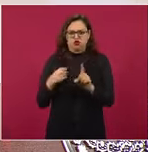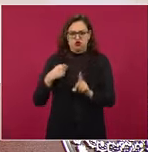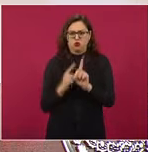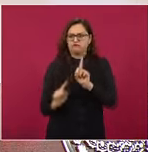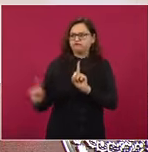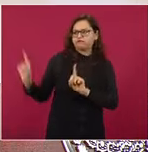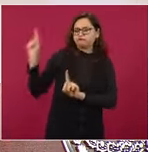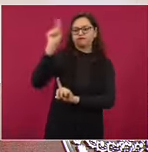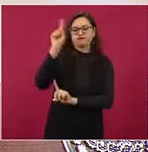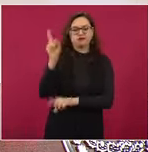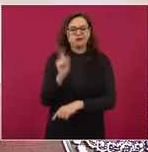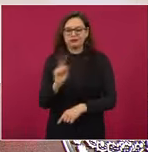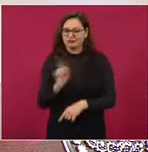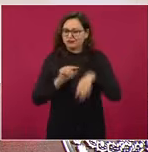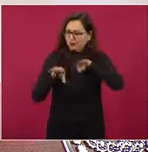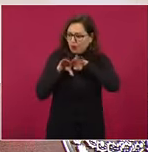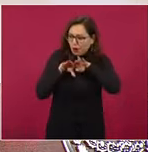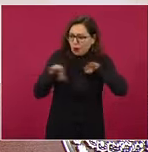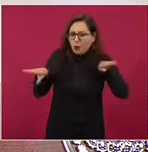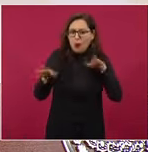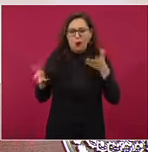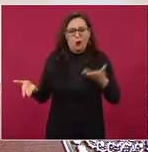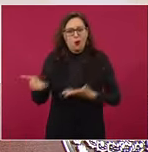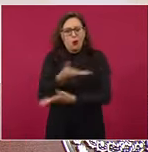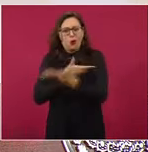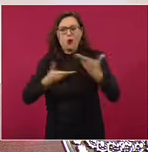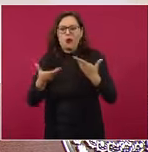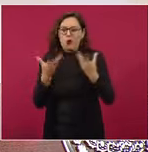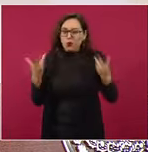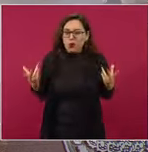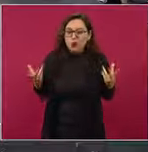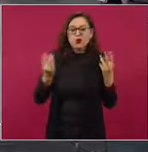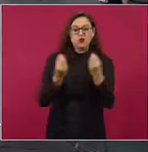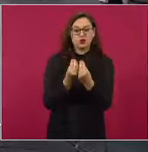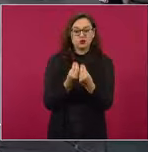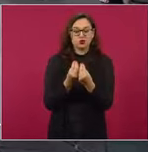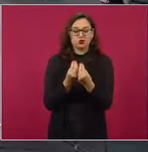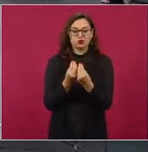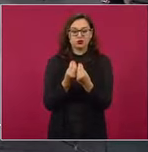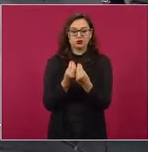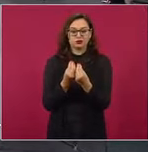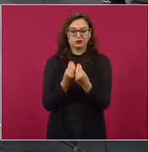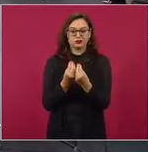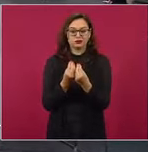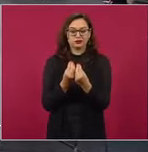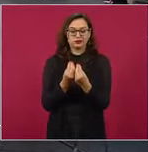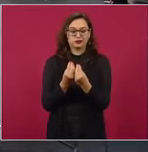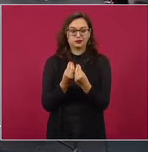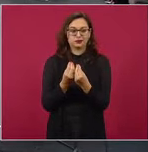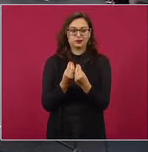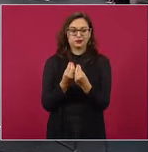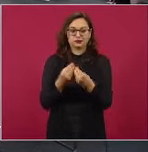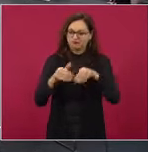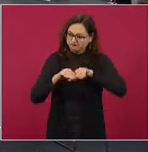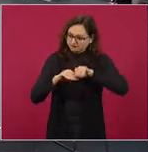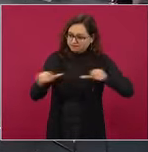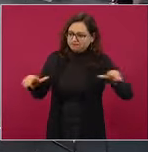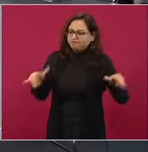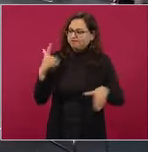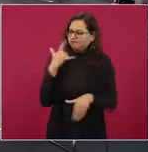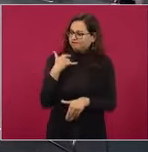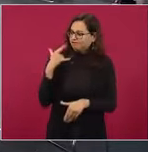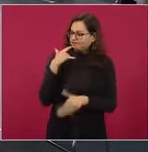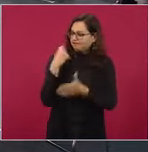porque todos ayudamos. No saben lo que me ayudan a mí, ya lo he dicho en otras